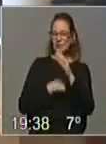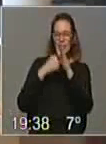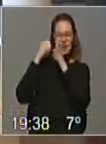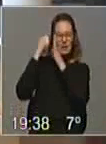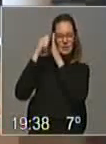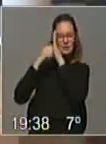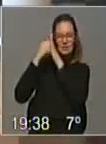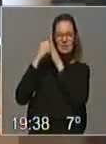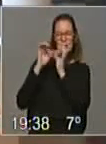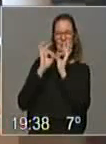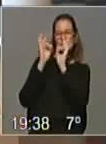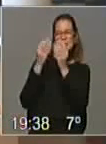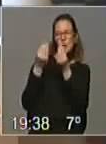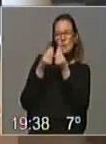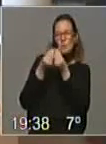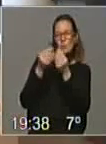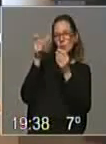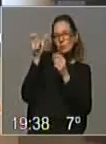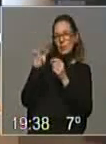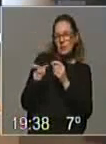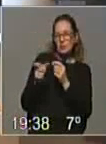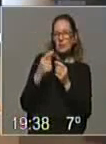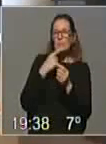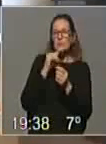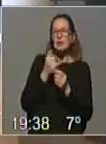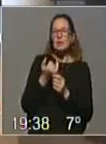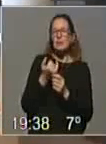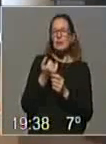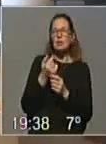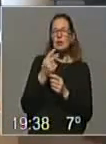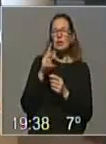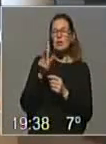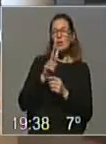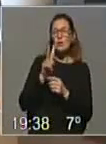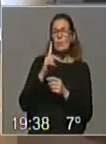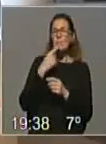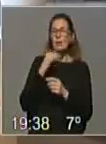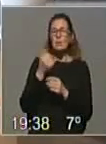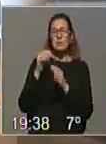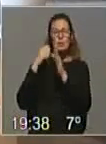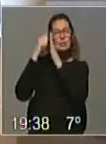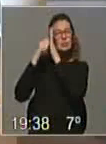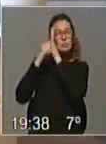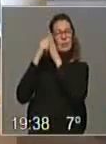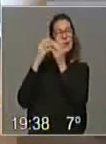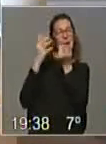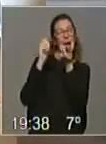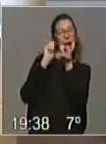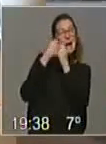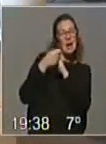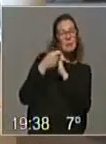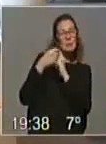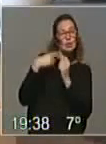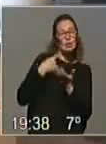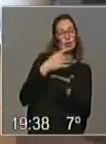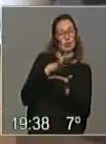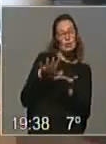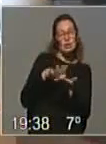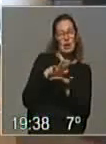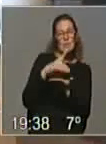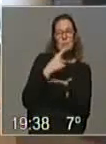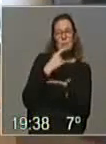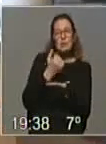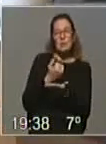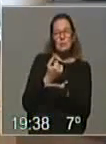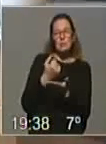llega a mucha gente. Entonces, aunque no lo estemos utilizando como herramienta de transformación social, sino como